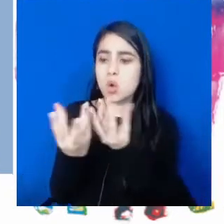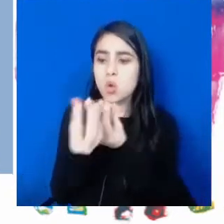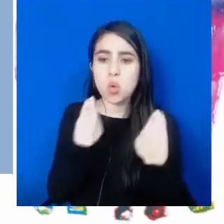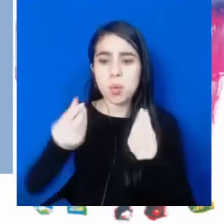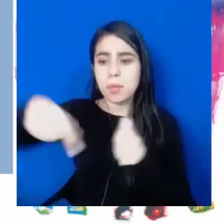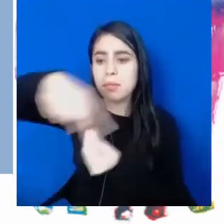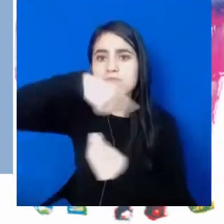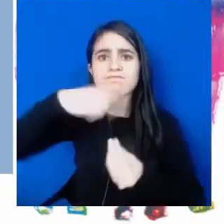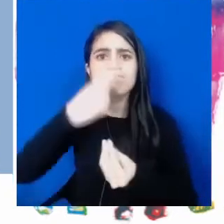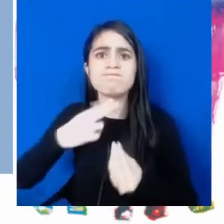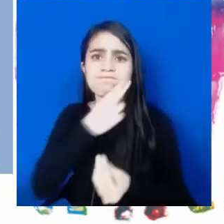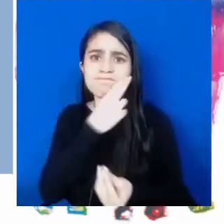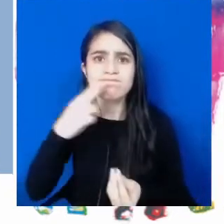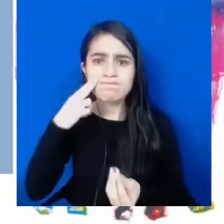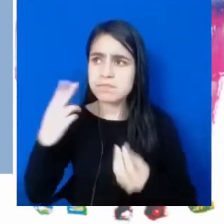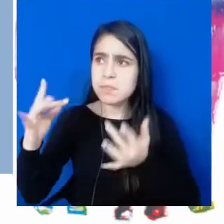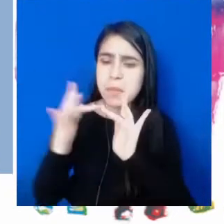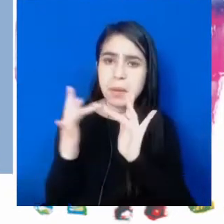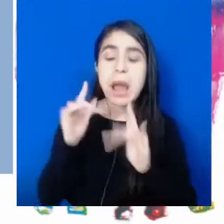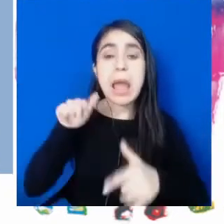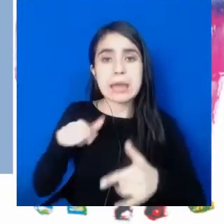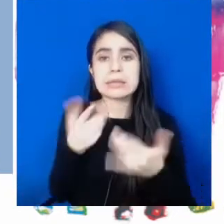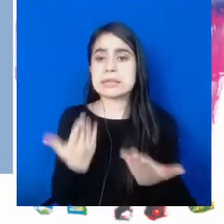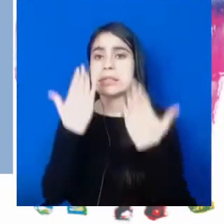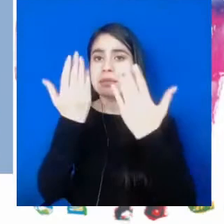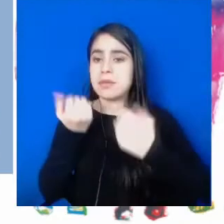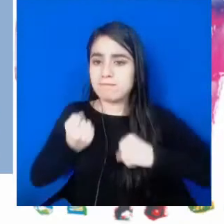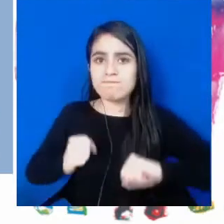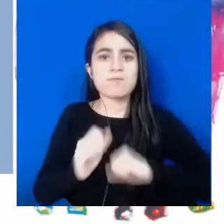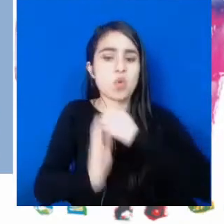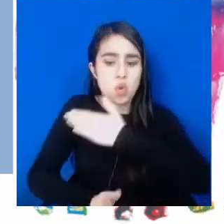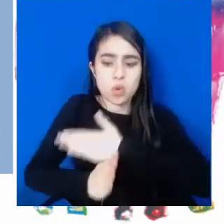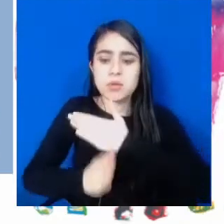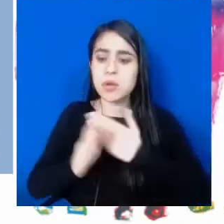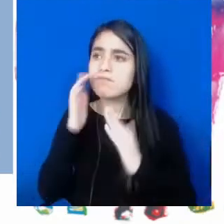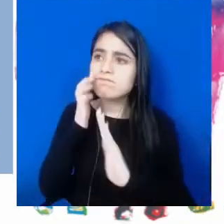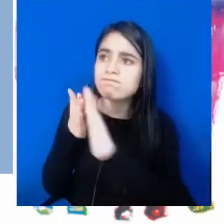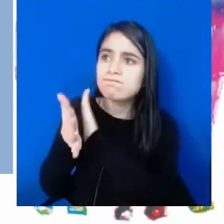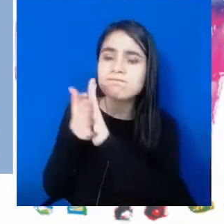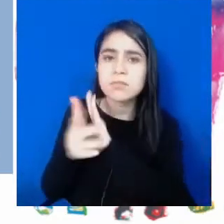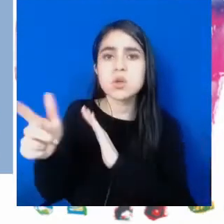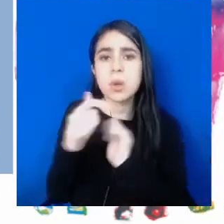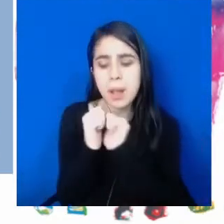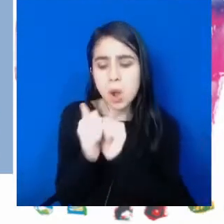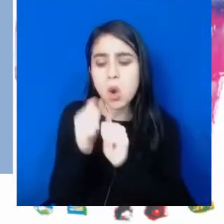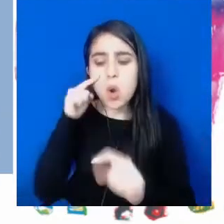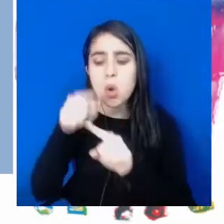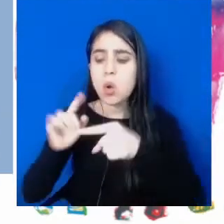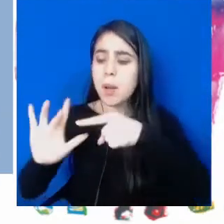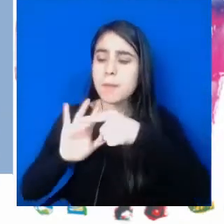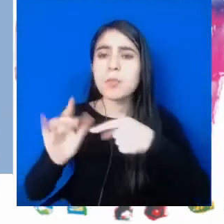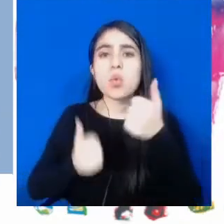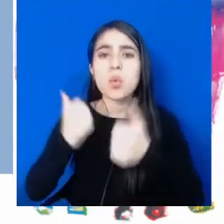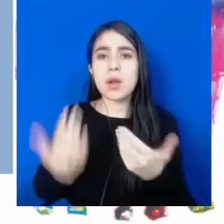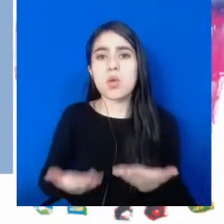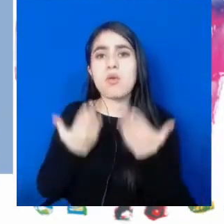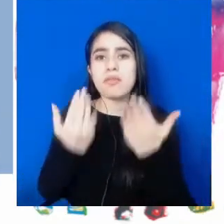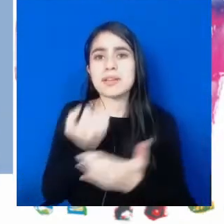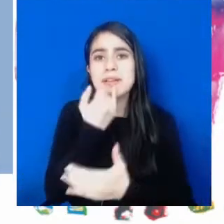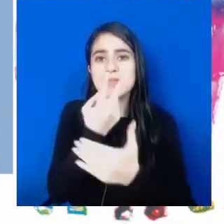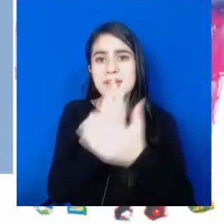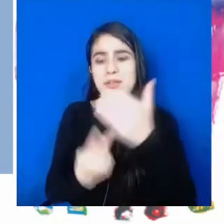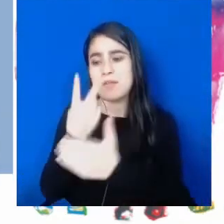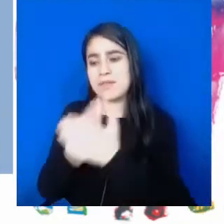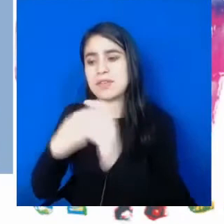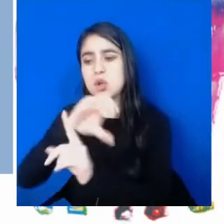de todos los involucrados. Esto nos permitió continuar informando y acompañando en la implementación de la oferta bilingüe y